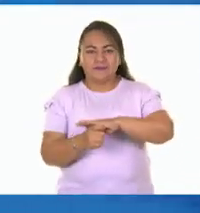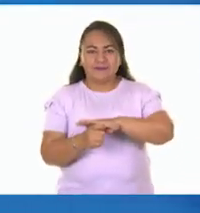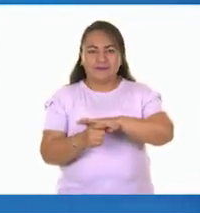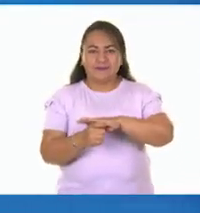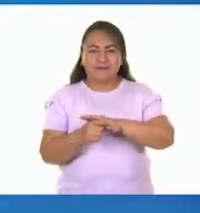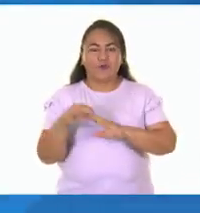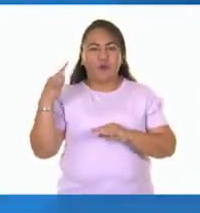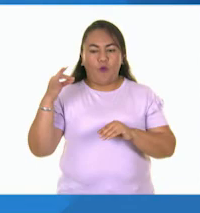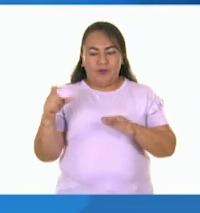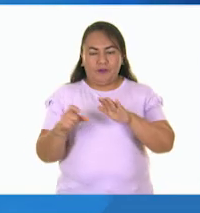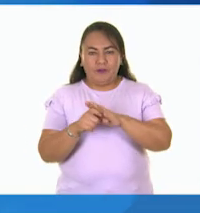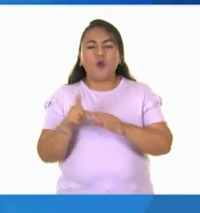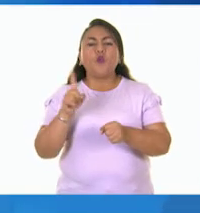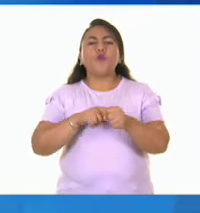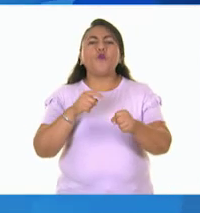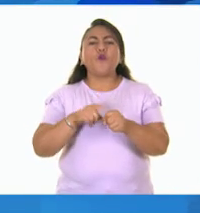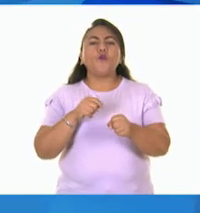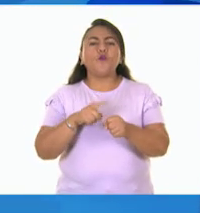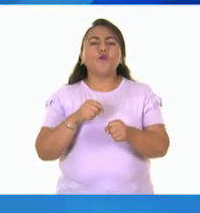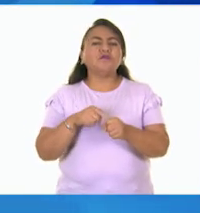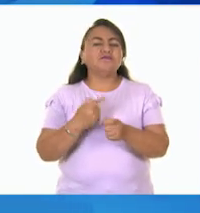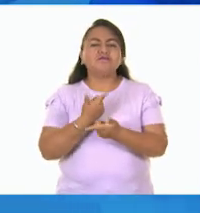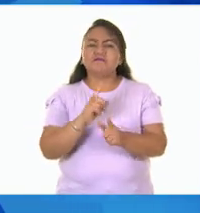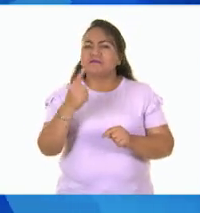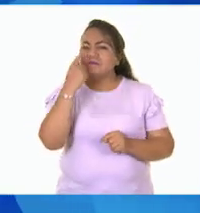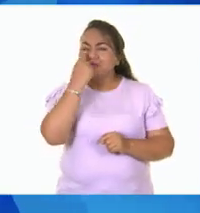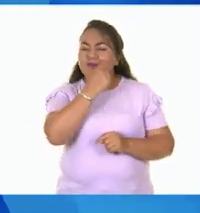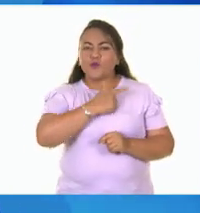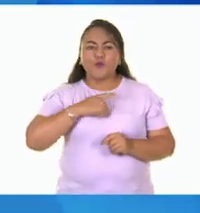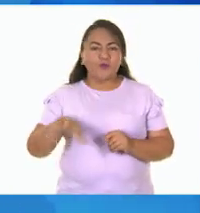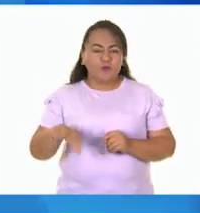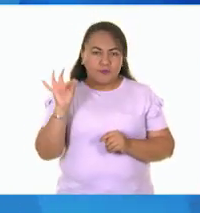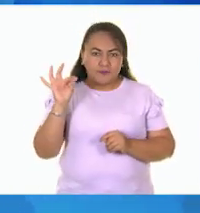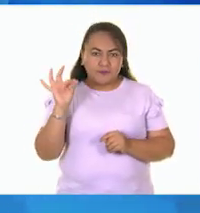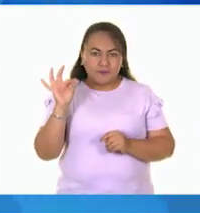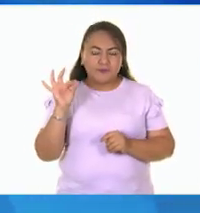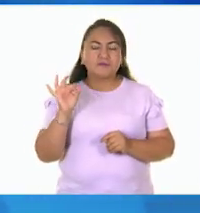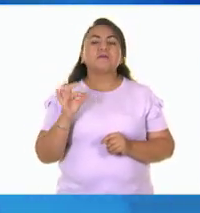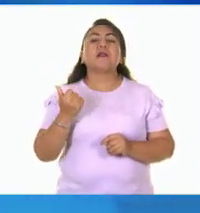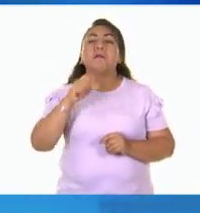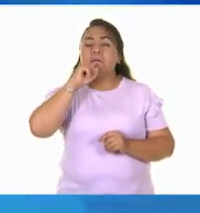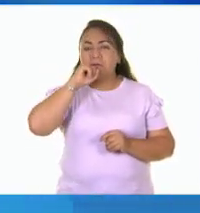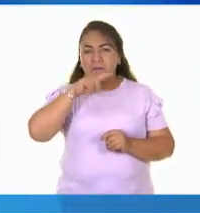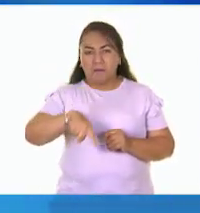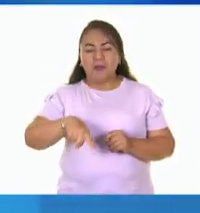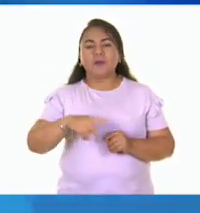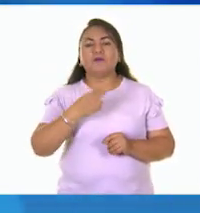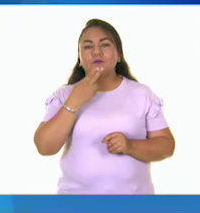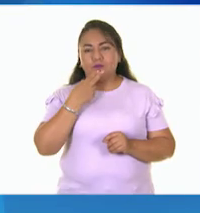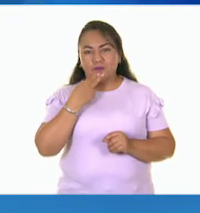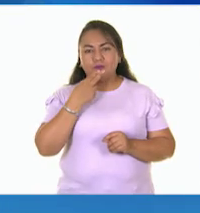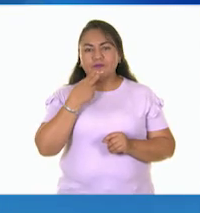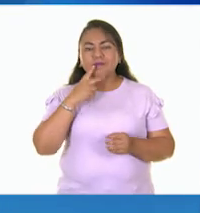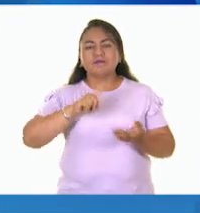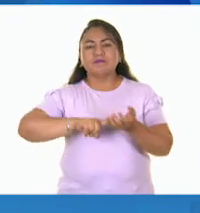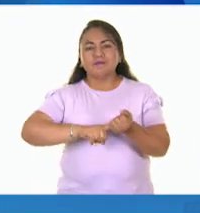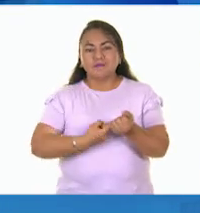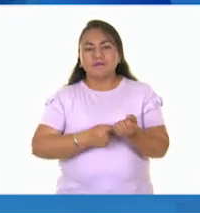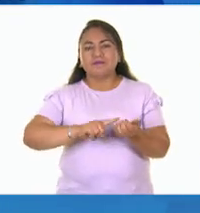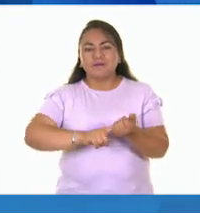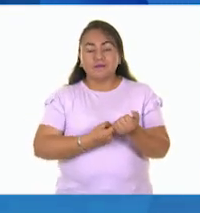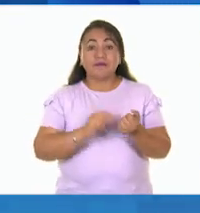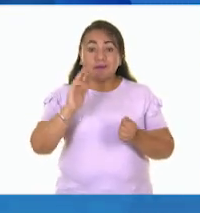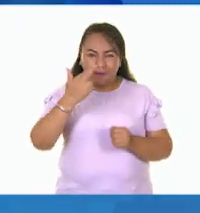Puedes elegir los colores que más te agraden. Y también utilizaremos nuestro sacapuntas.